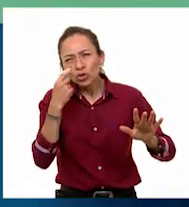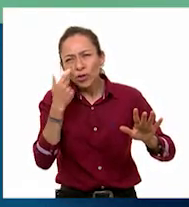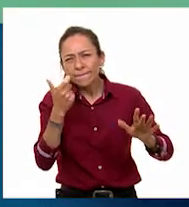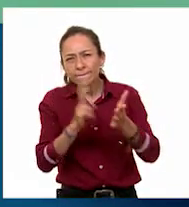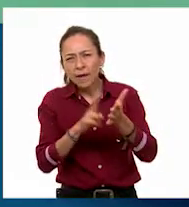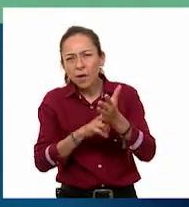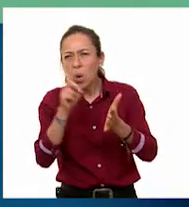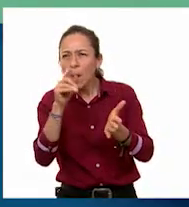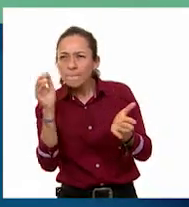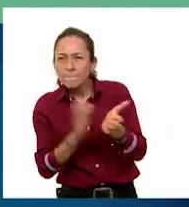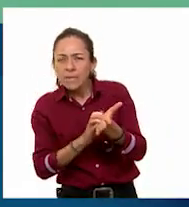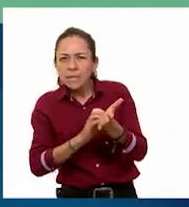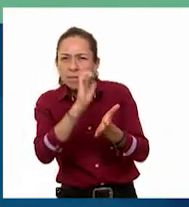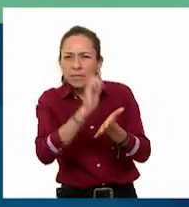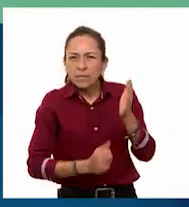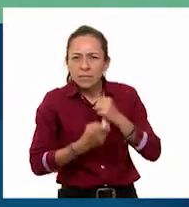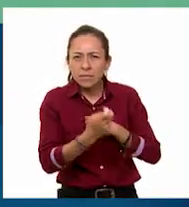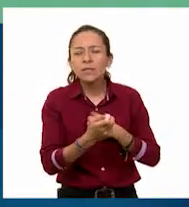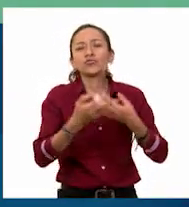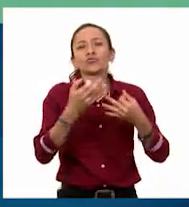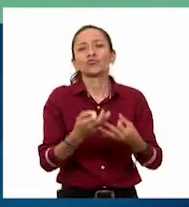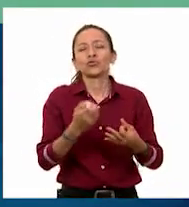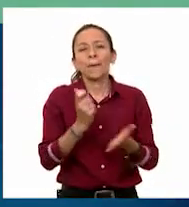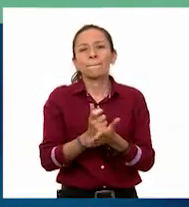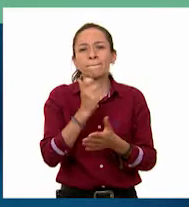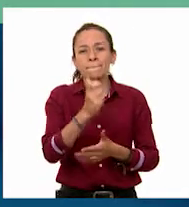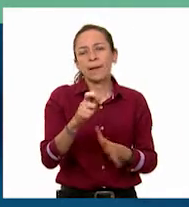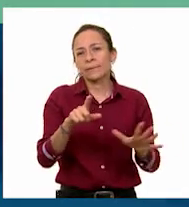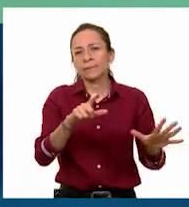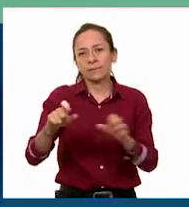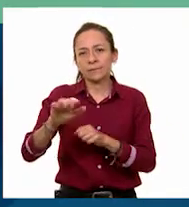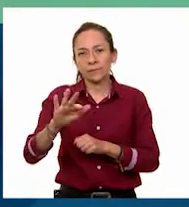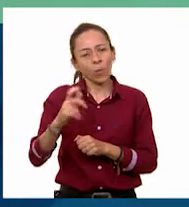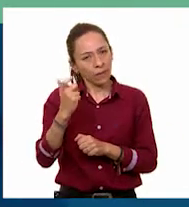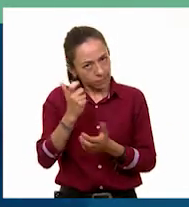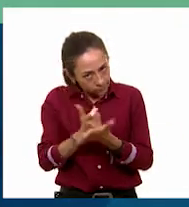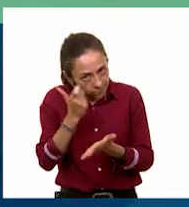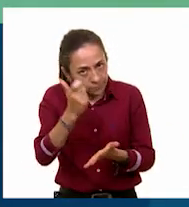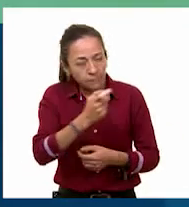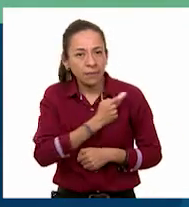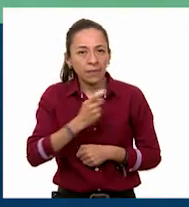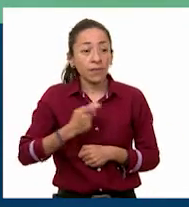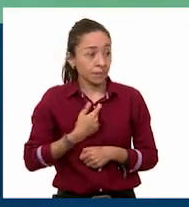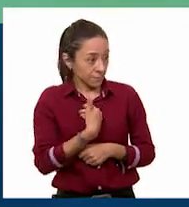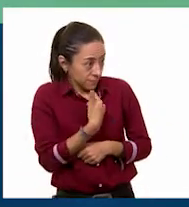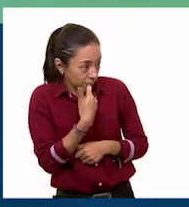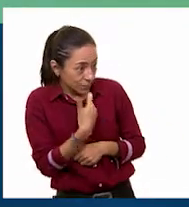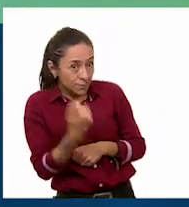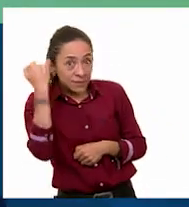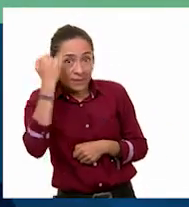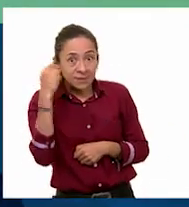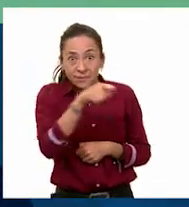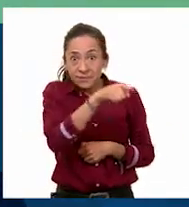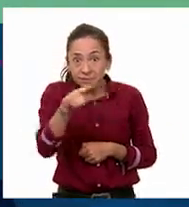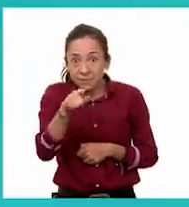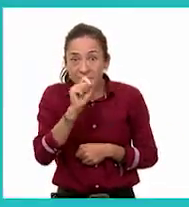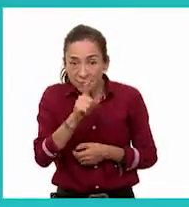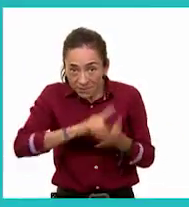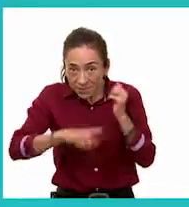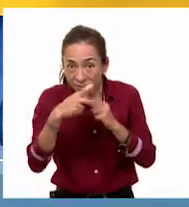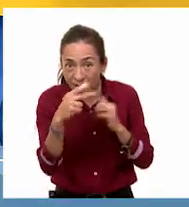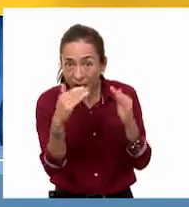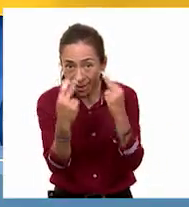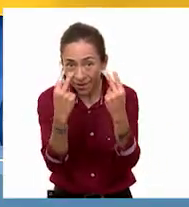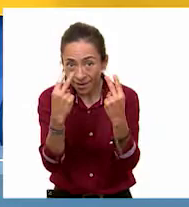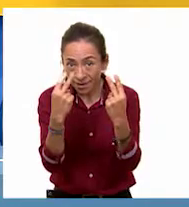quedan 750. Y eso es lo que hay que pagar. Muy bien, Jenny. Espero en casa tengan el mismo resultado porque es correcto,